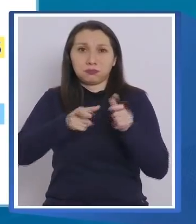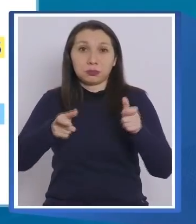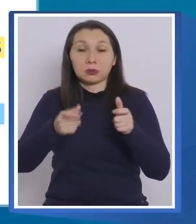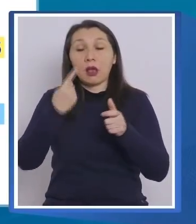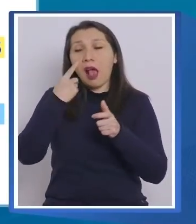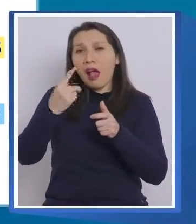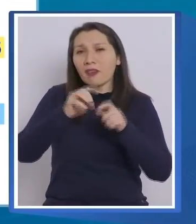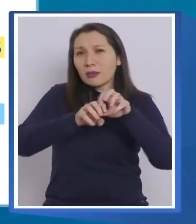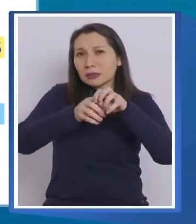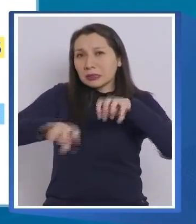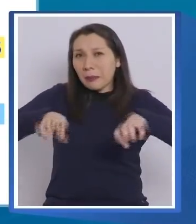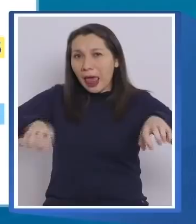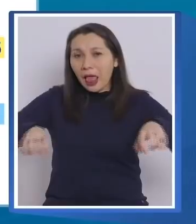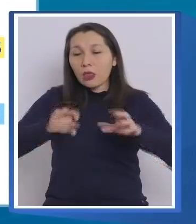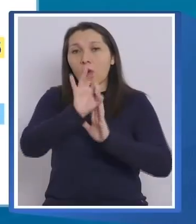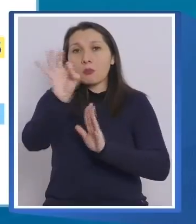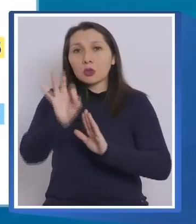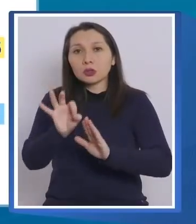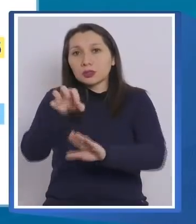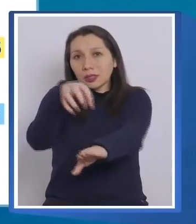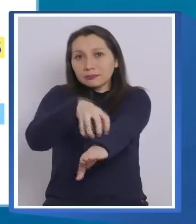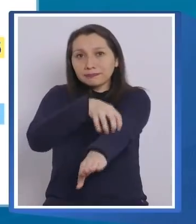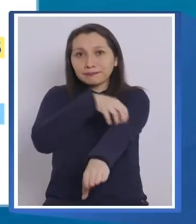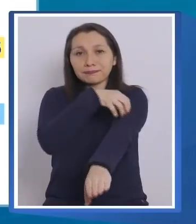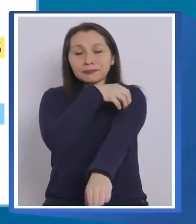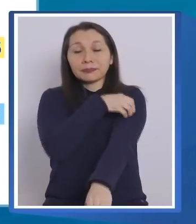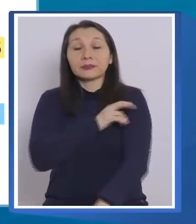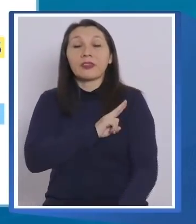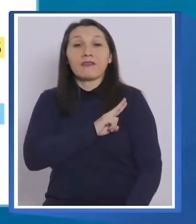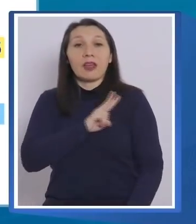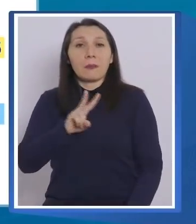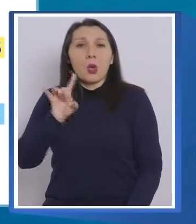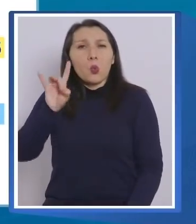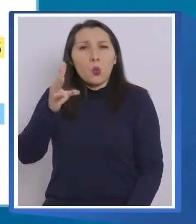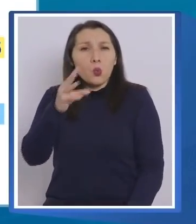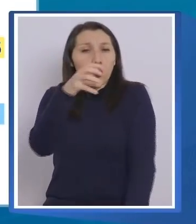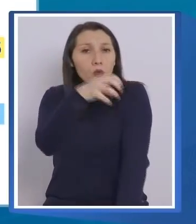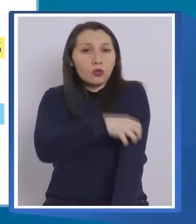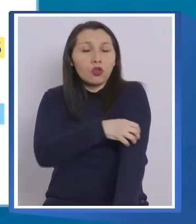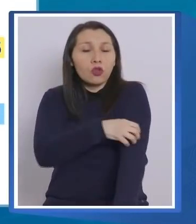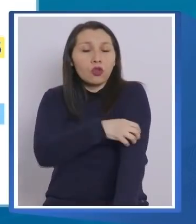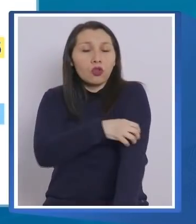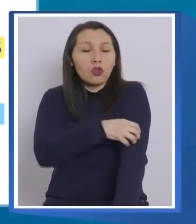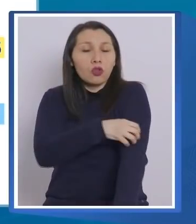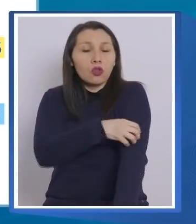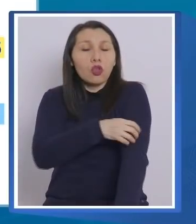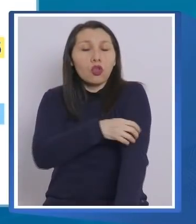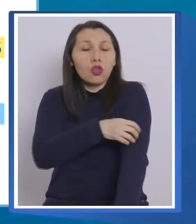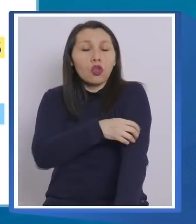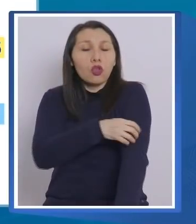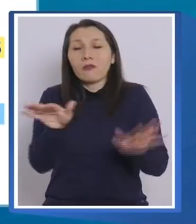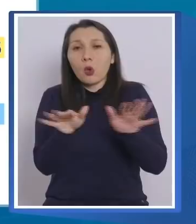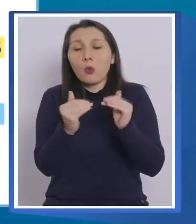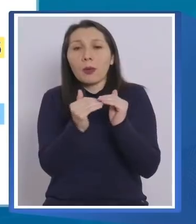agregamos el porcentaje de ocupación por región, Valparaíso es la única región de Chile que mantiene una ocupación sobre